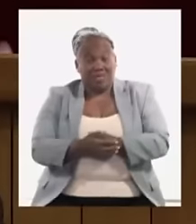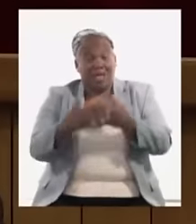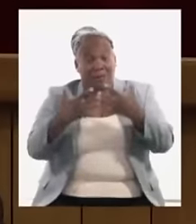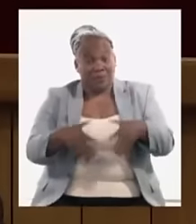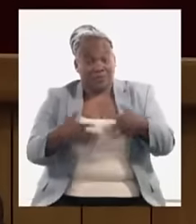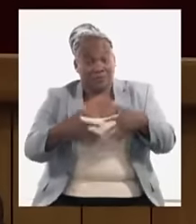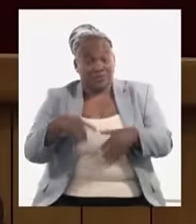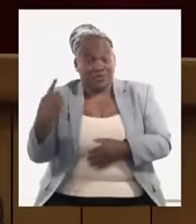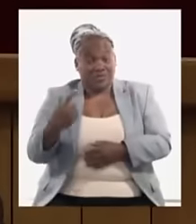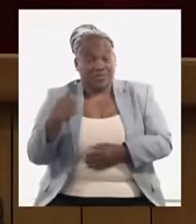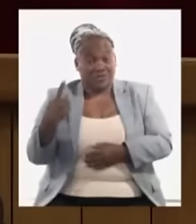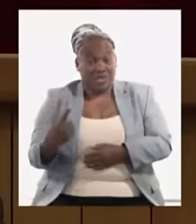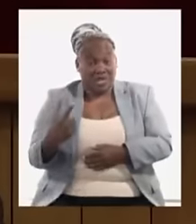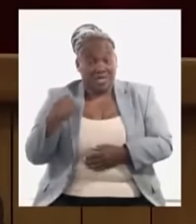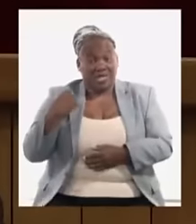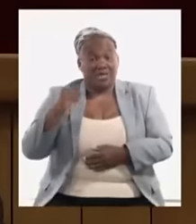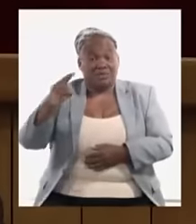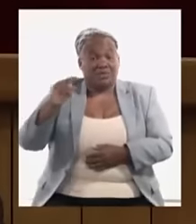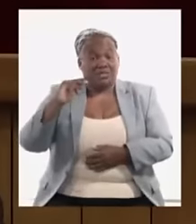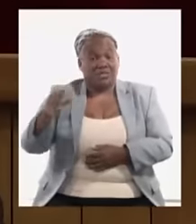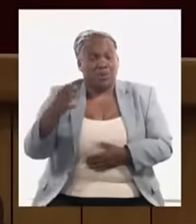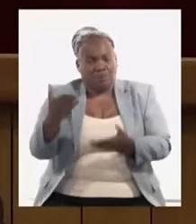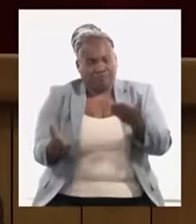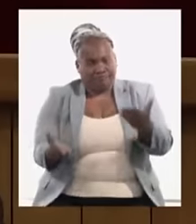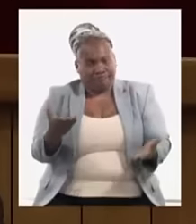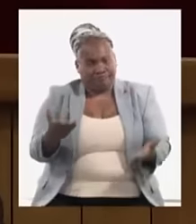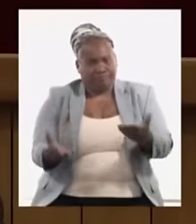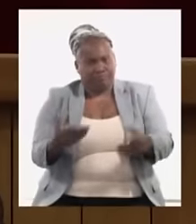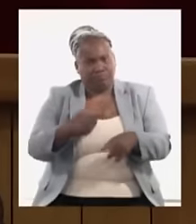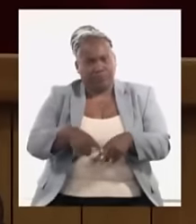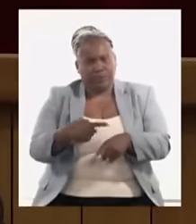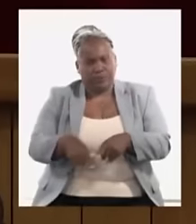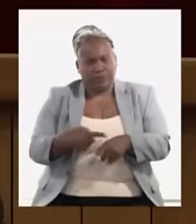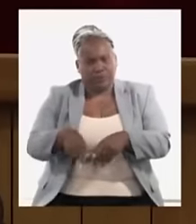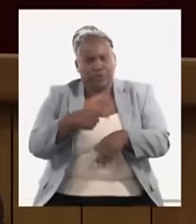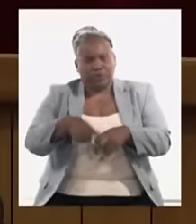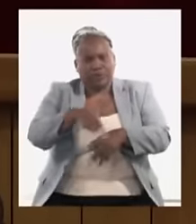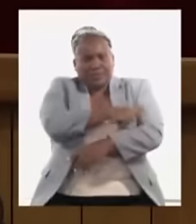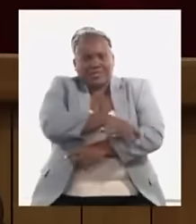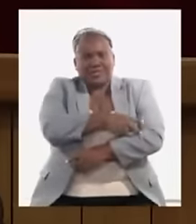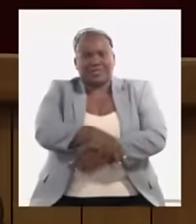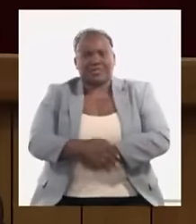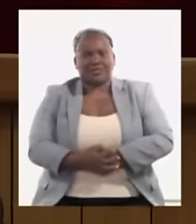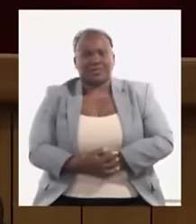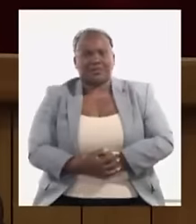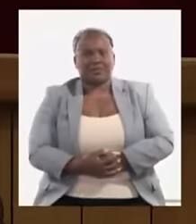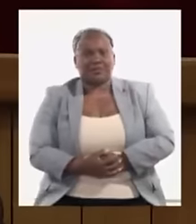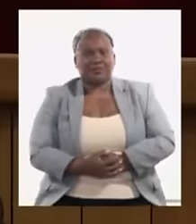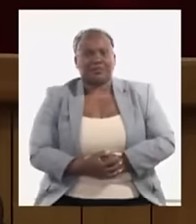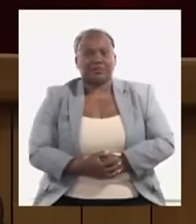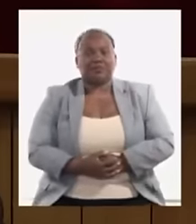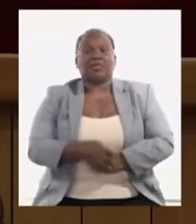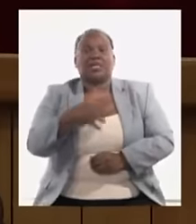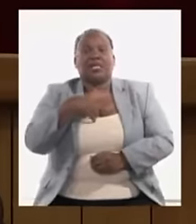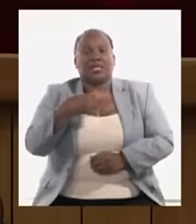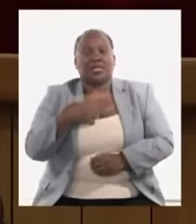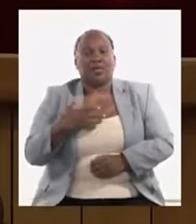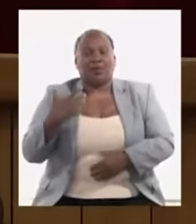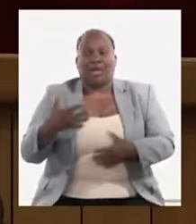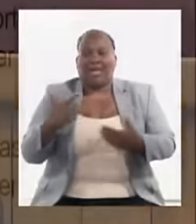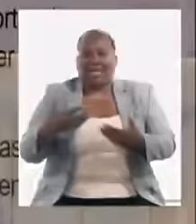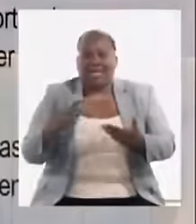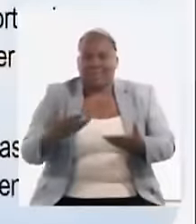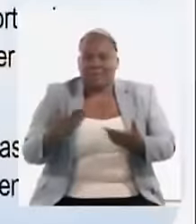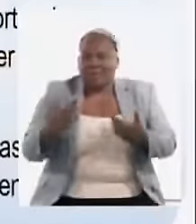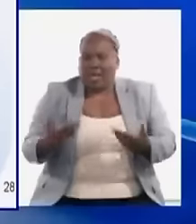exportación compensada de estos productos con otros países tenemos que estimular la importación de